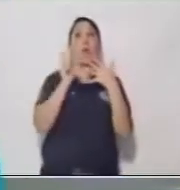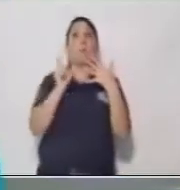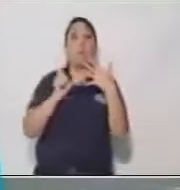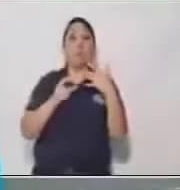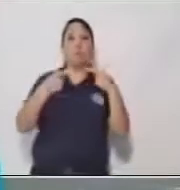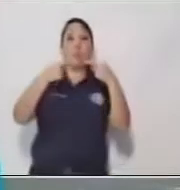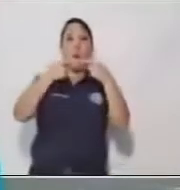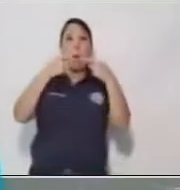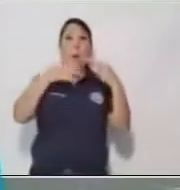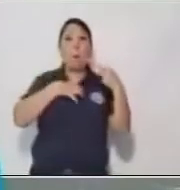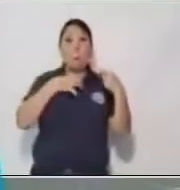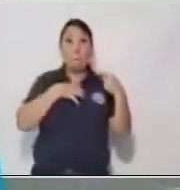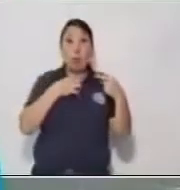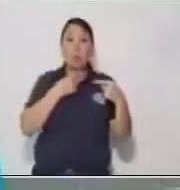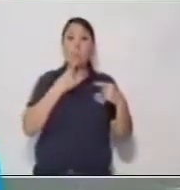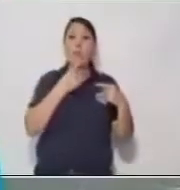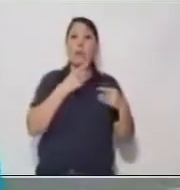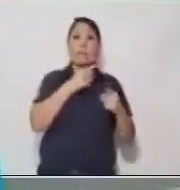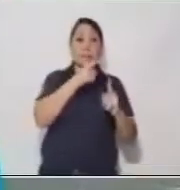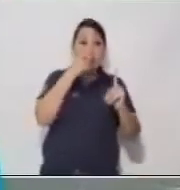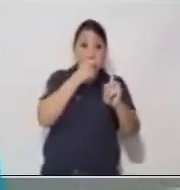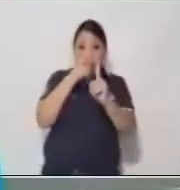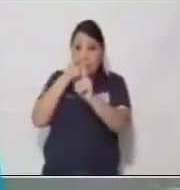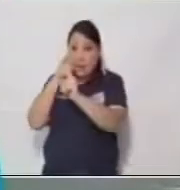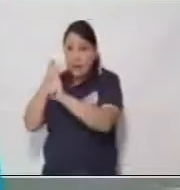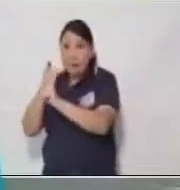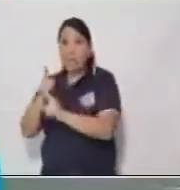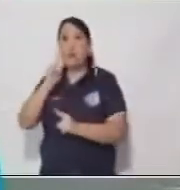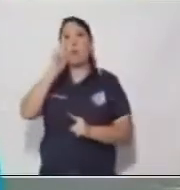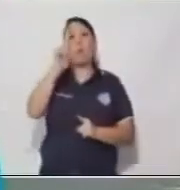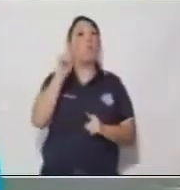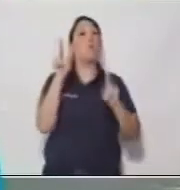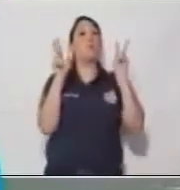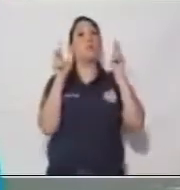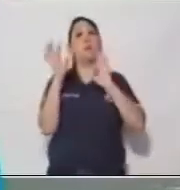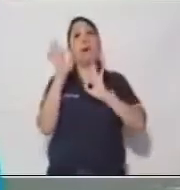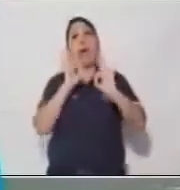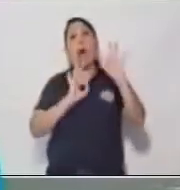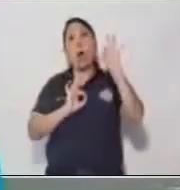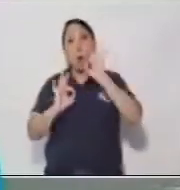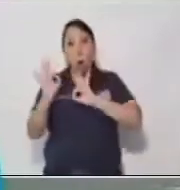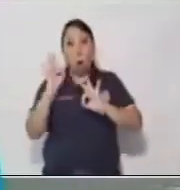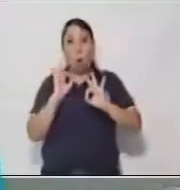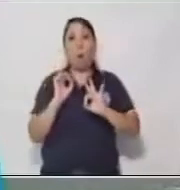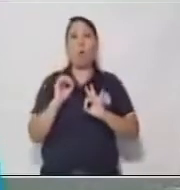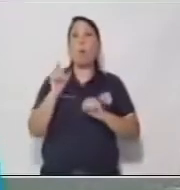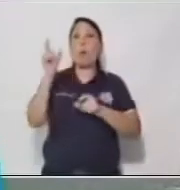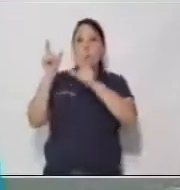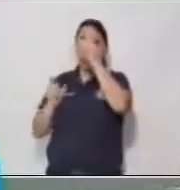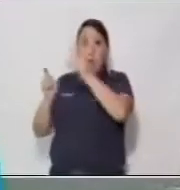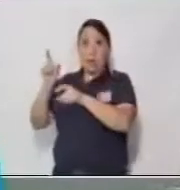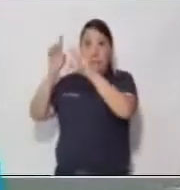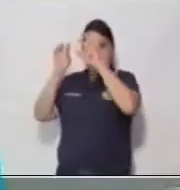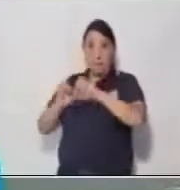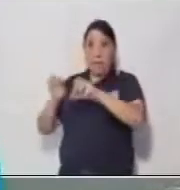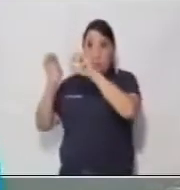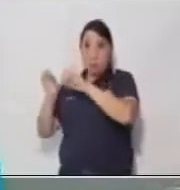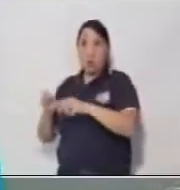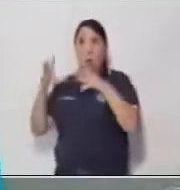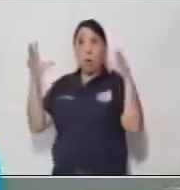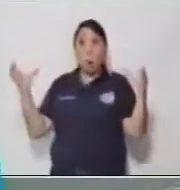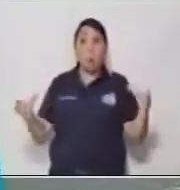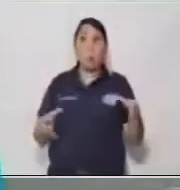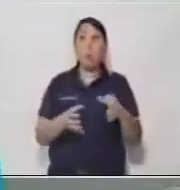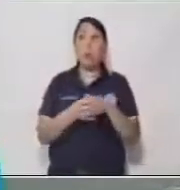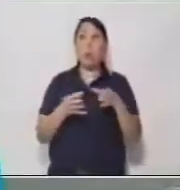sustantivos que sirven para denominar un concepto determinado y diferente con respecto a un conjunto